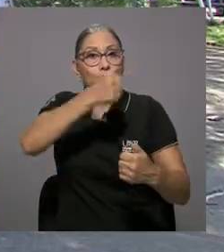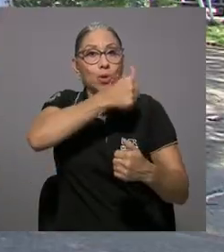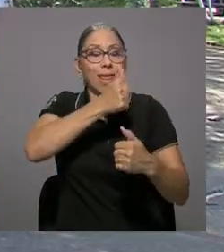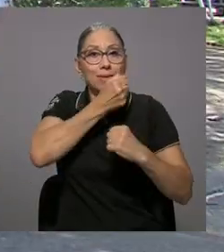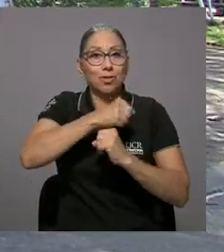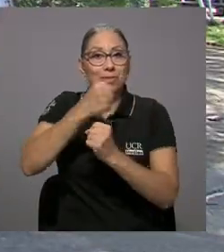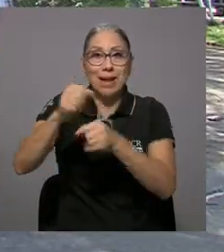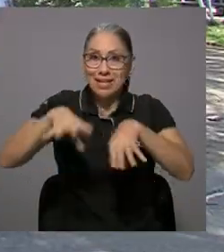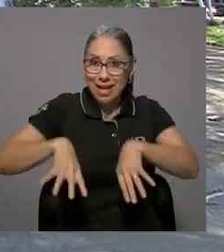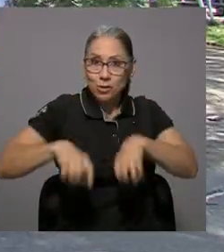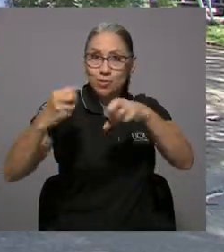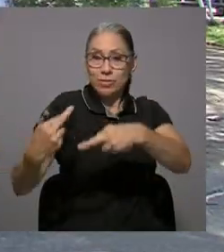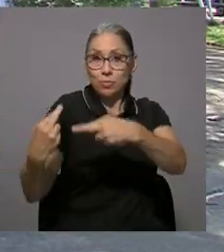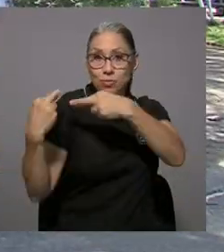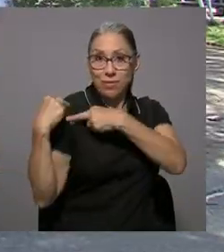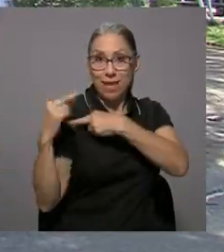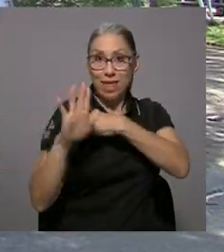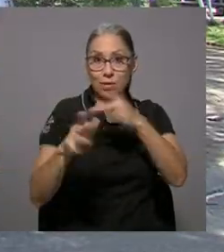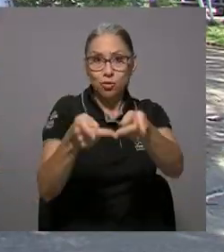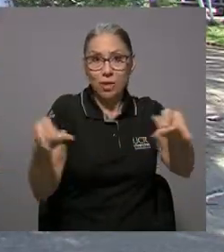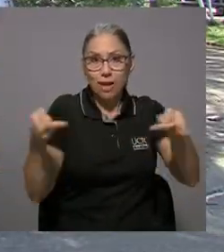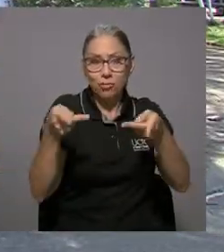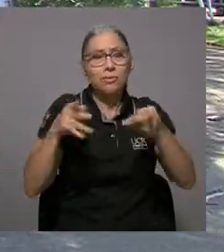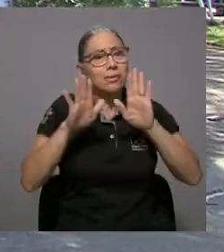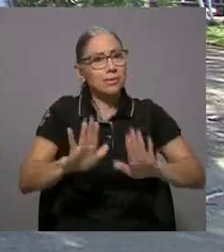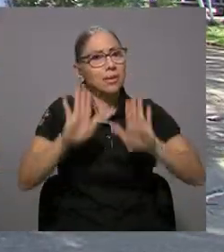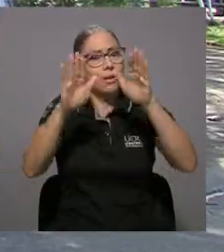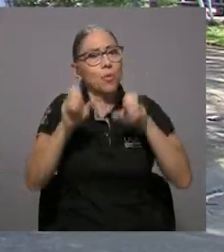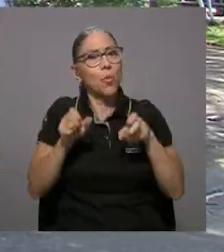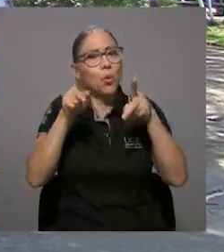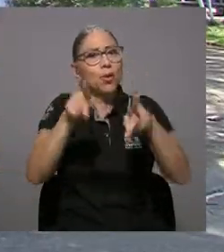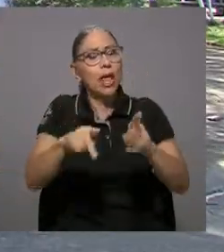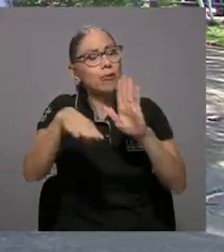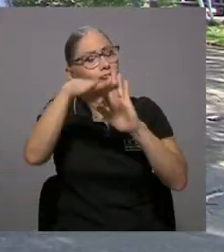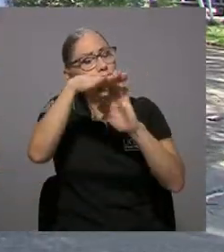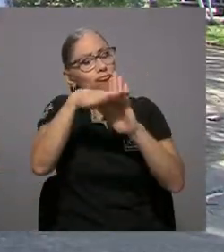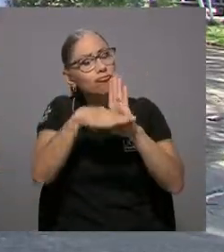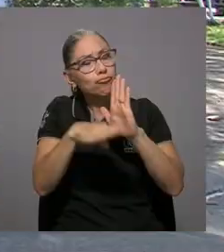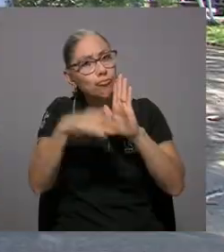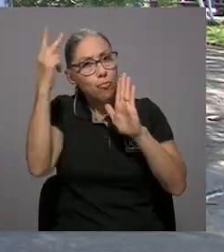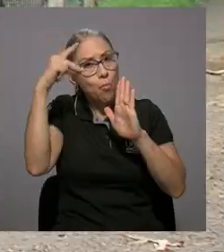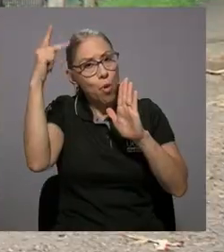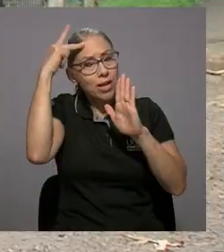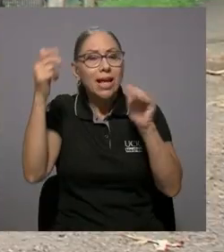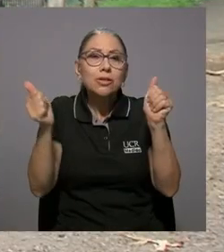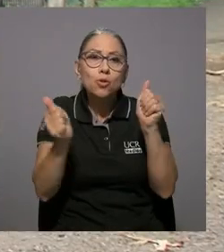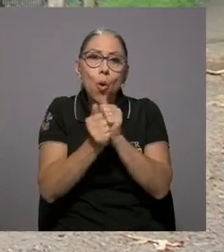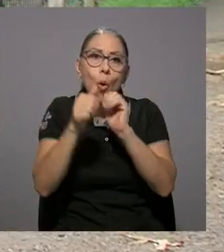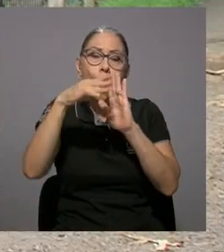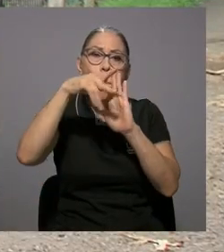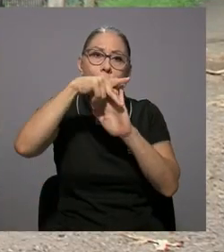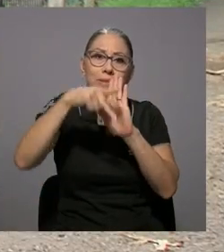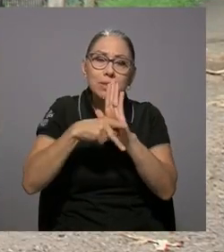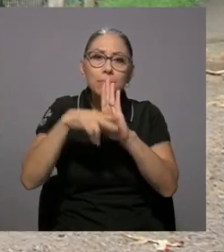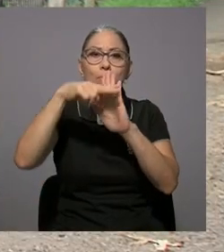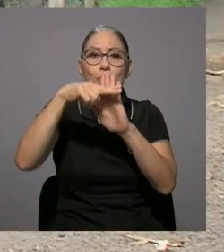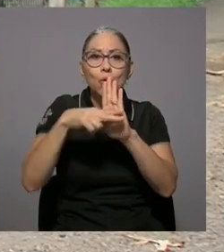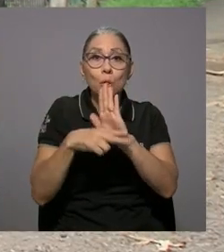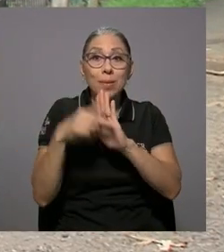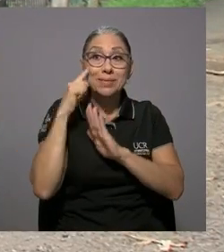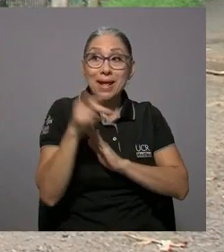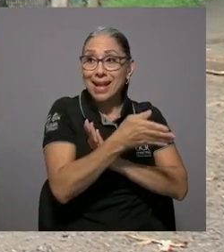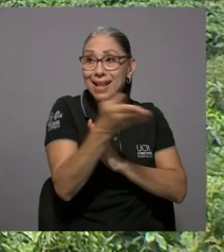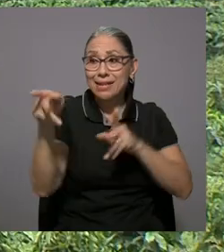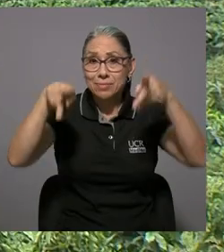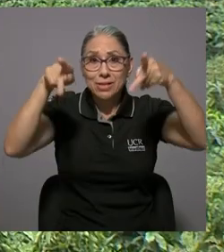municipales en sus cargos, tienen una excelente oportunidad de establecer políticas con sus principios y normas para que